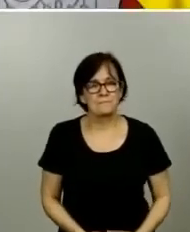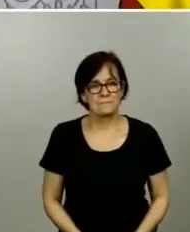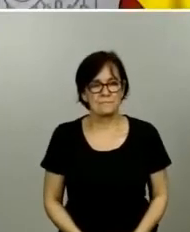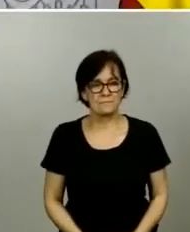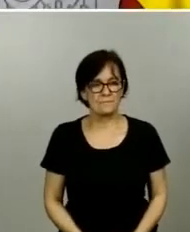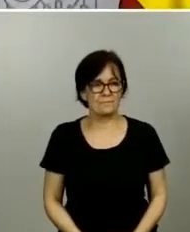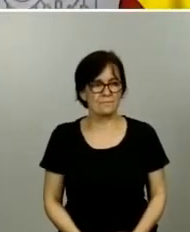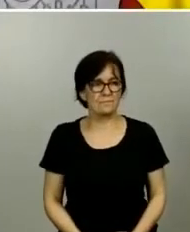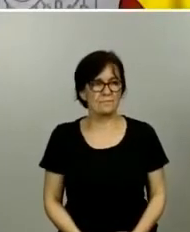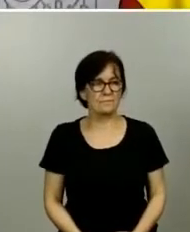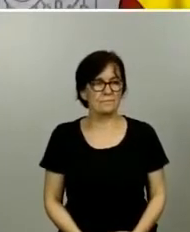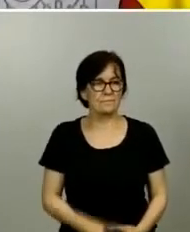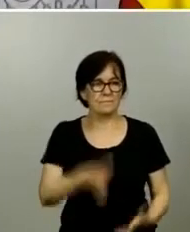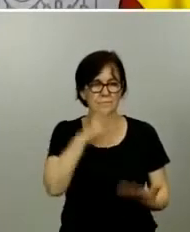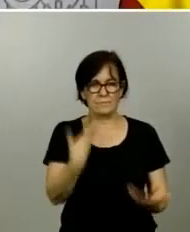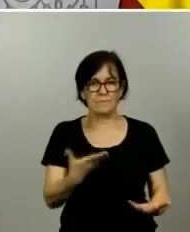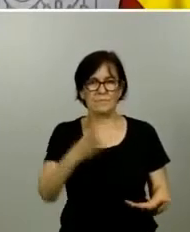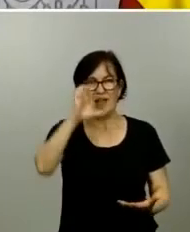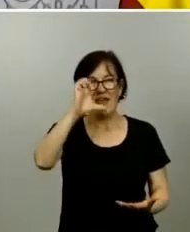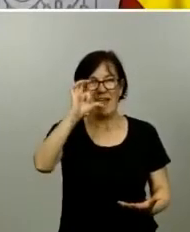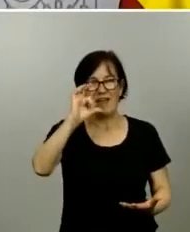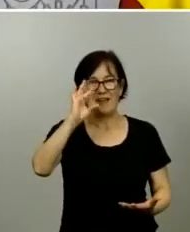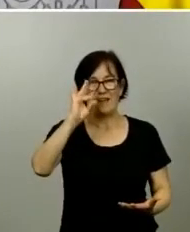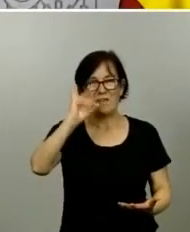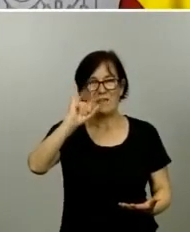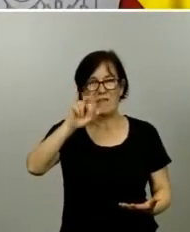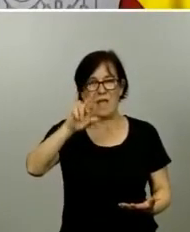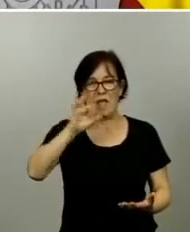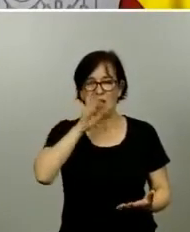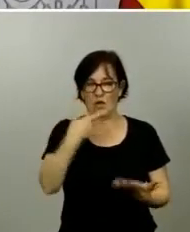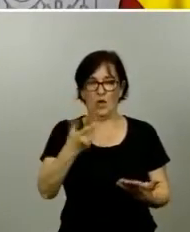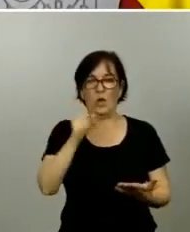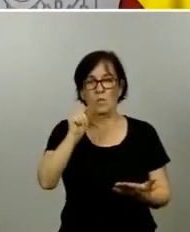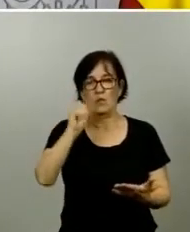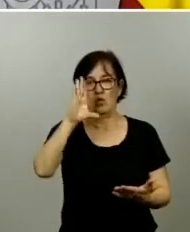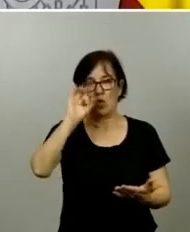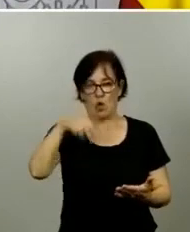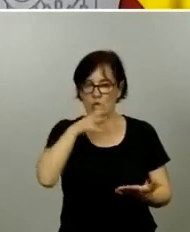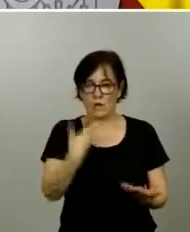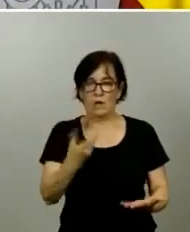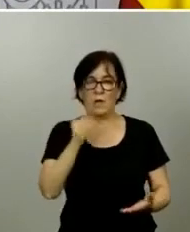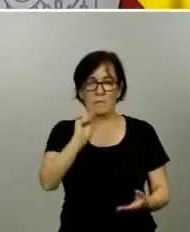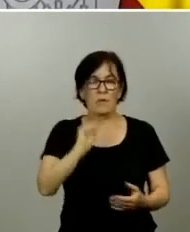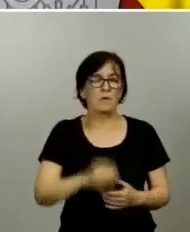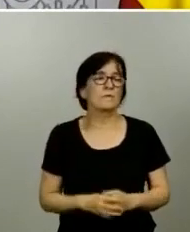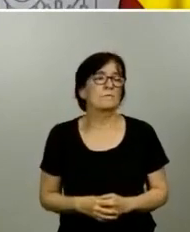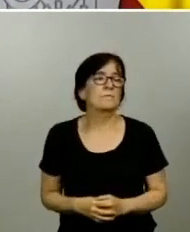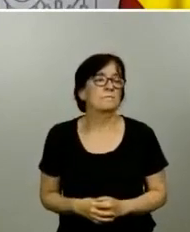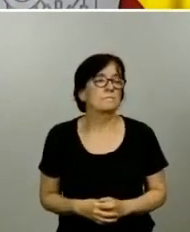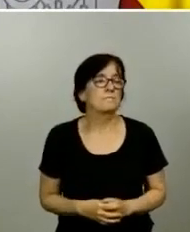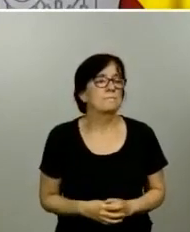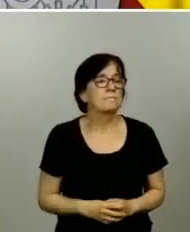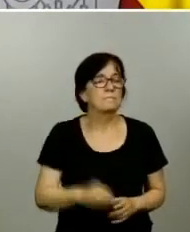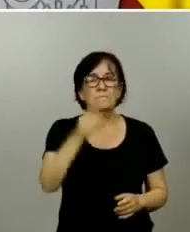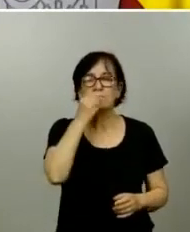turno para esdiario punto com adelante que hay buenas tardes ministro